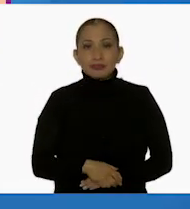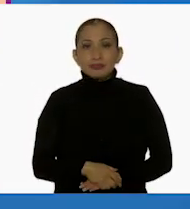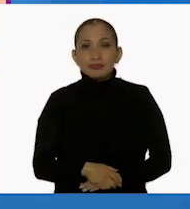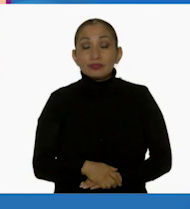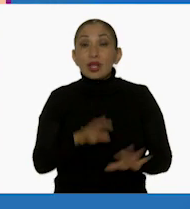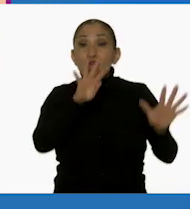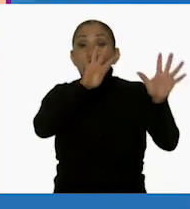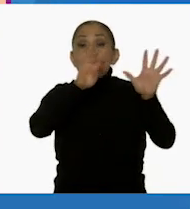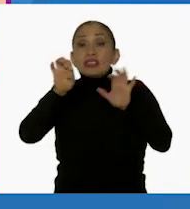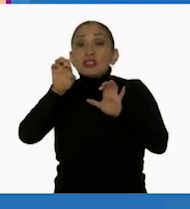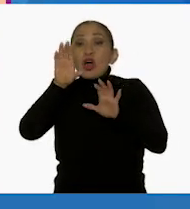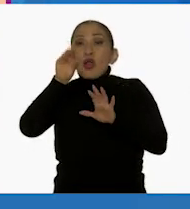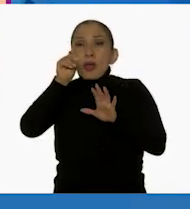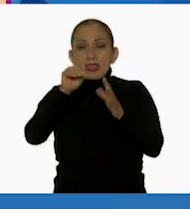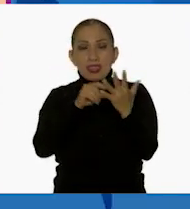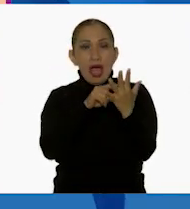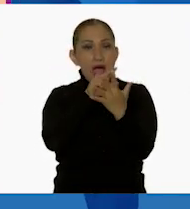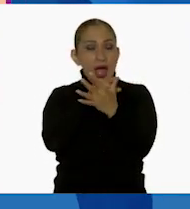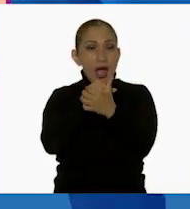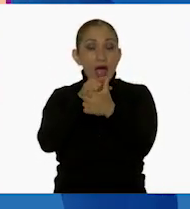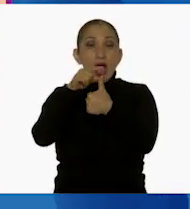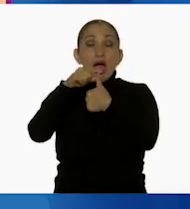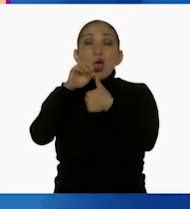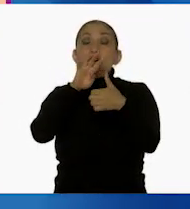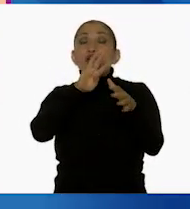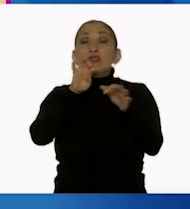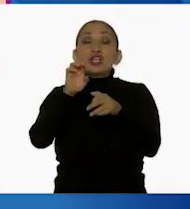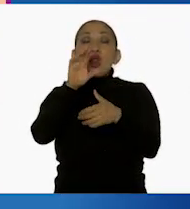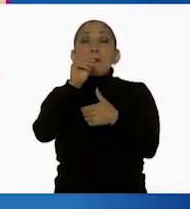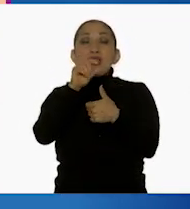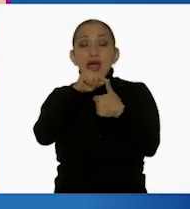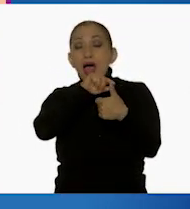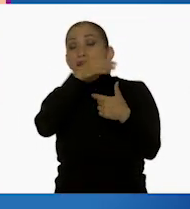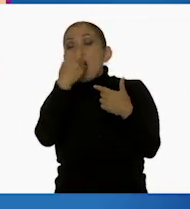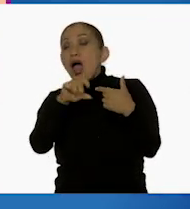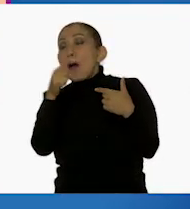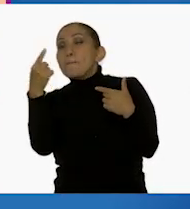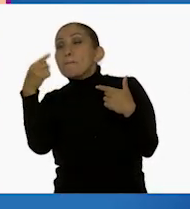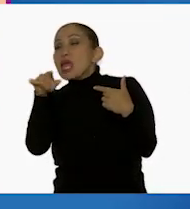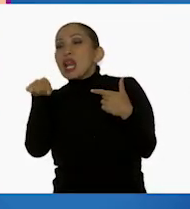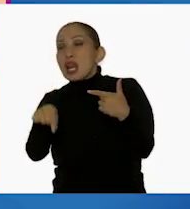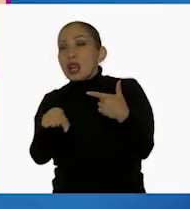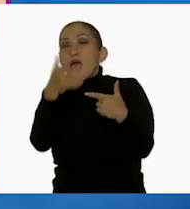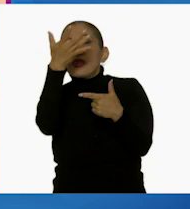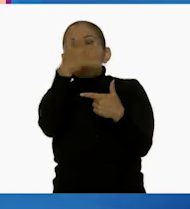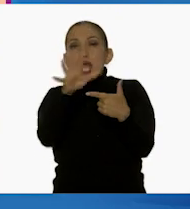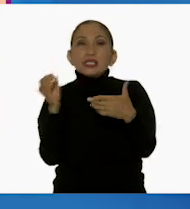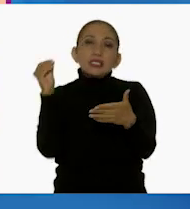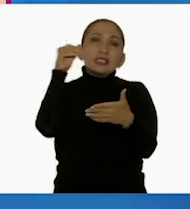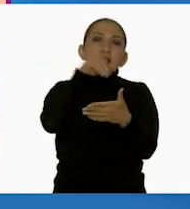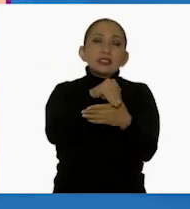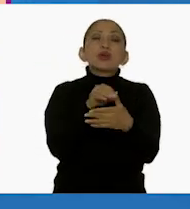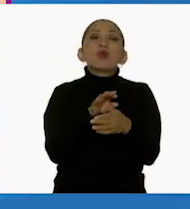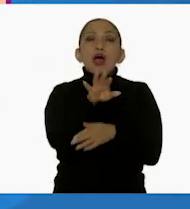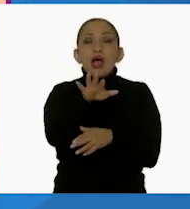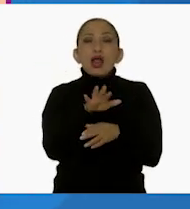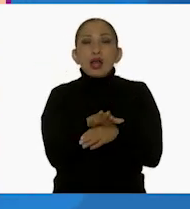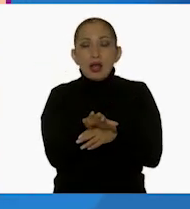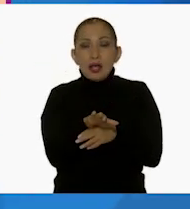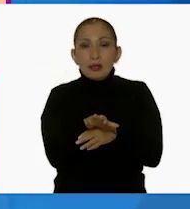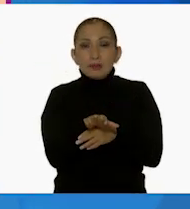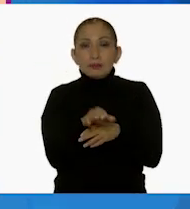990. A ver, ahí la tenemos, 990, ¿y cuánto nos falta para mil si contamos como lo hizo Tino? Pues,